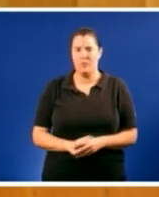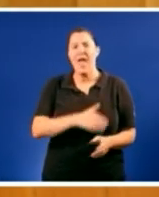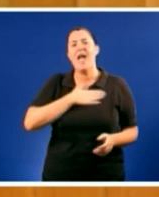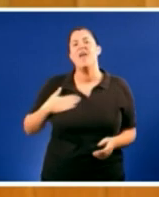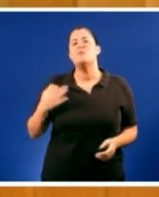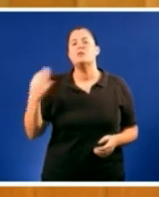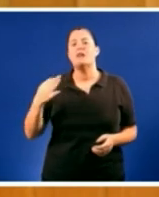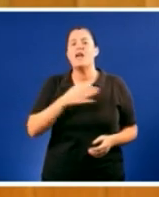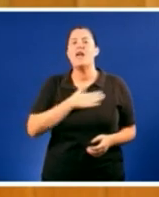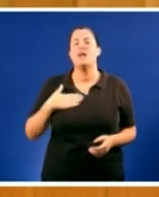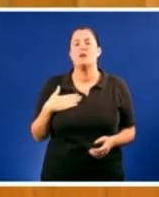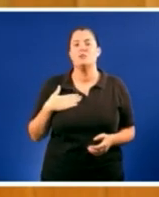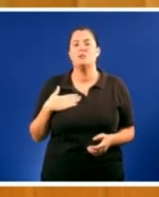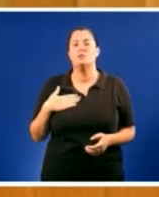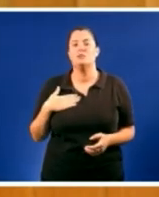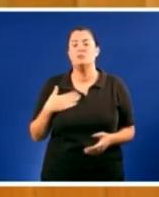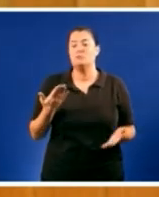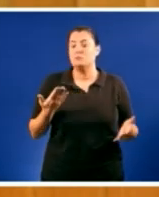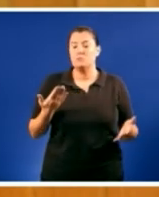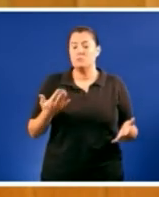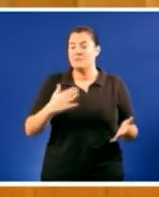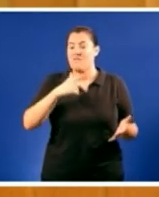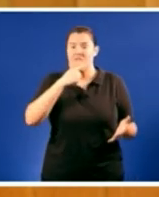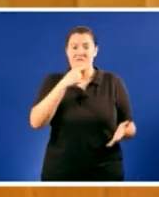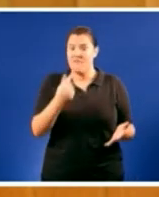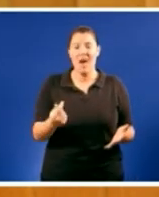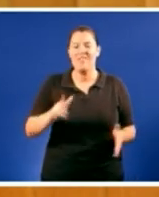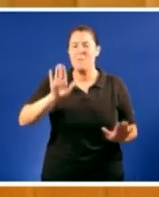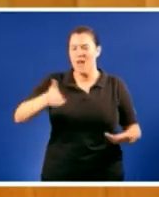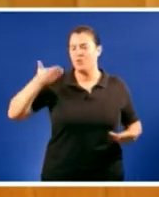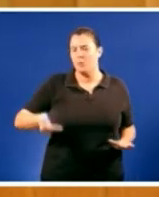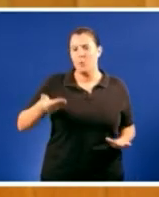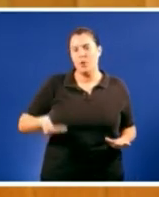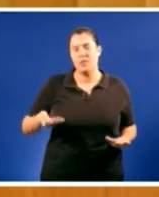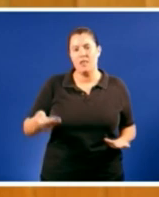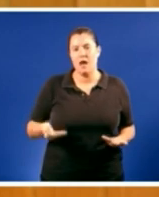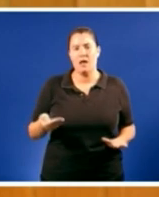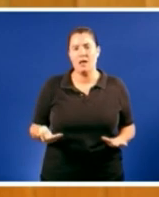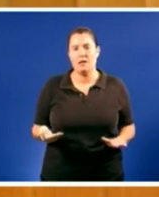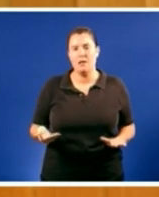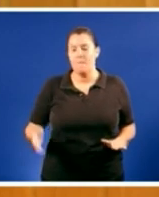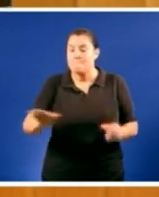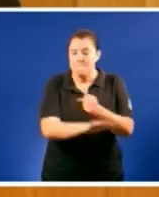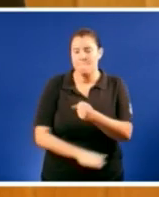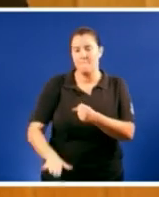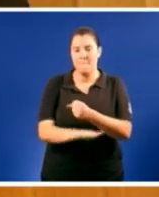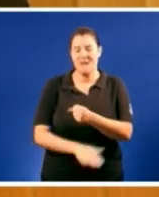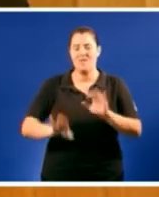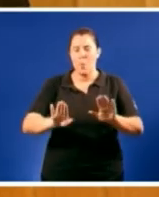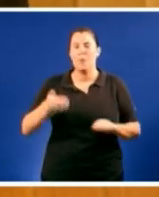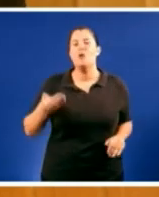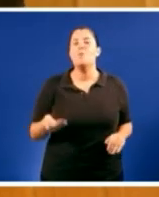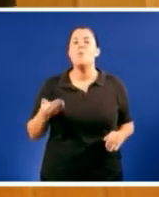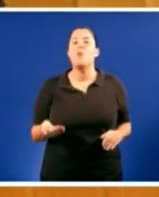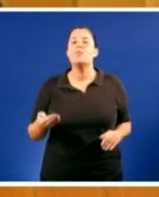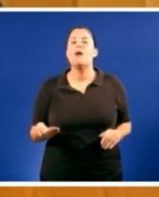en cambio algo tan simple pero tan importante algo tan elemental pero tan importante